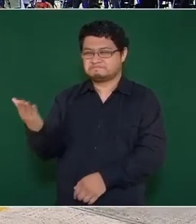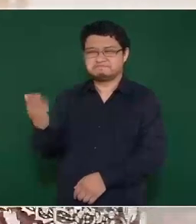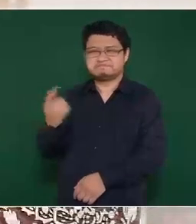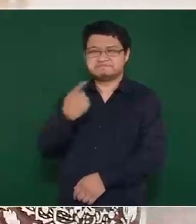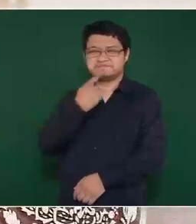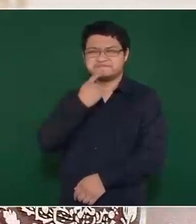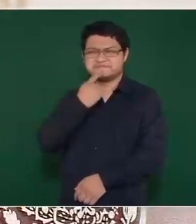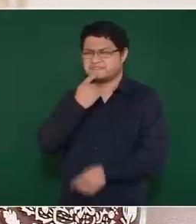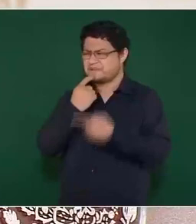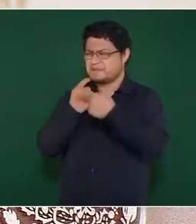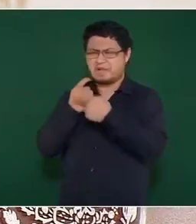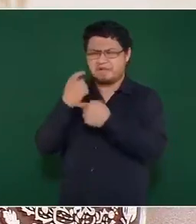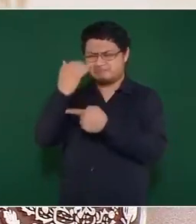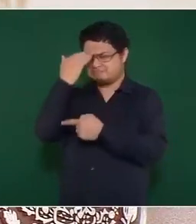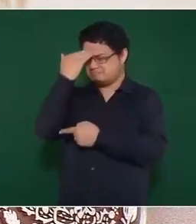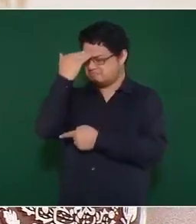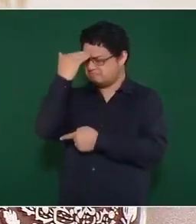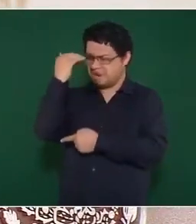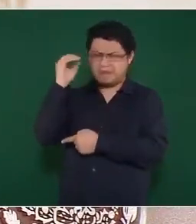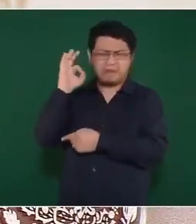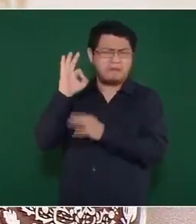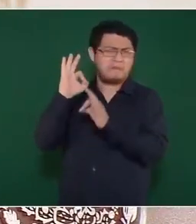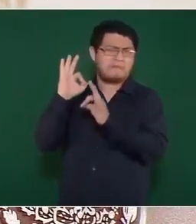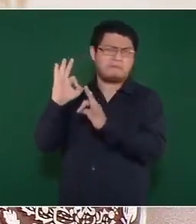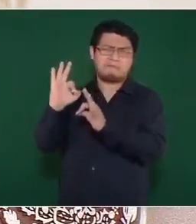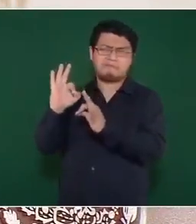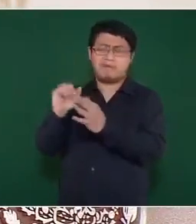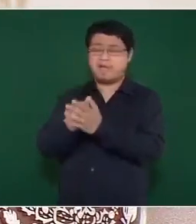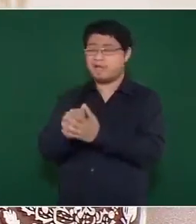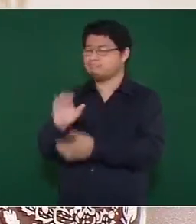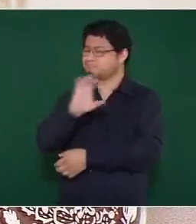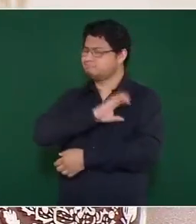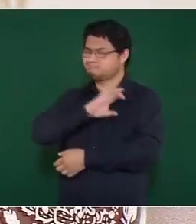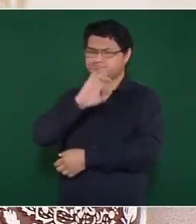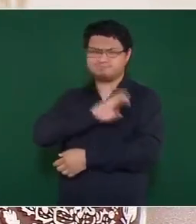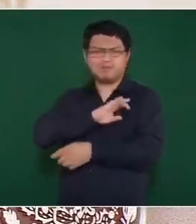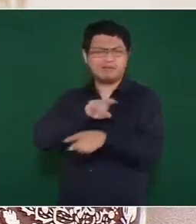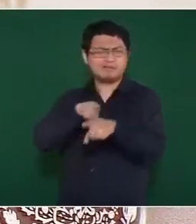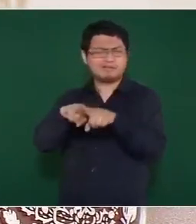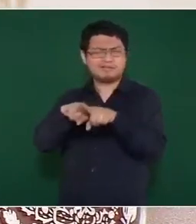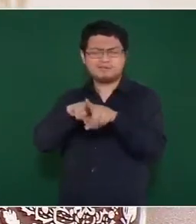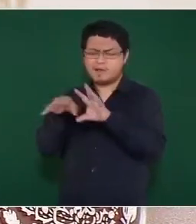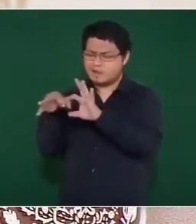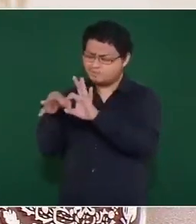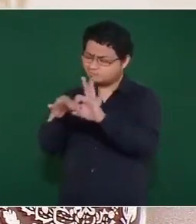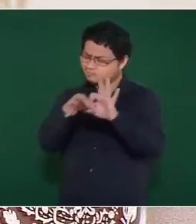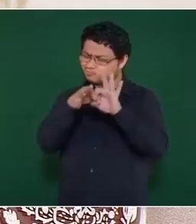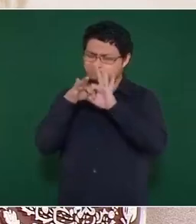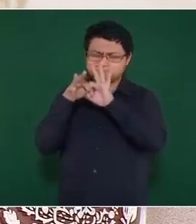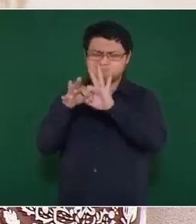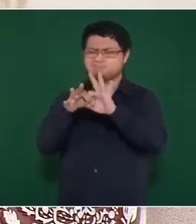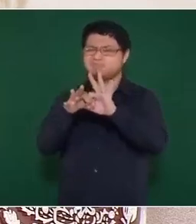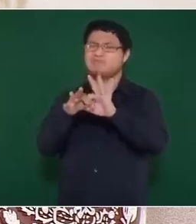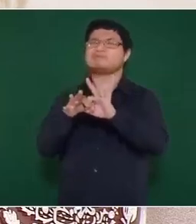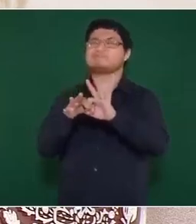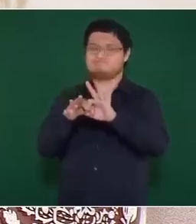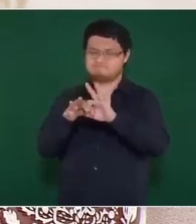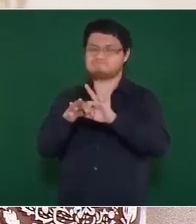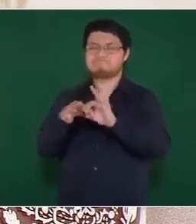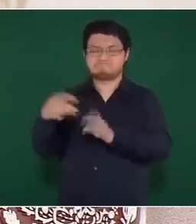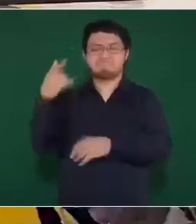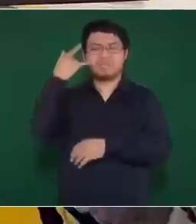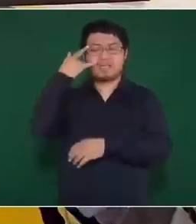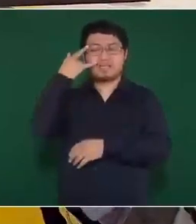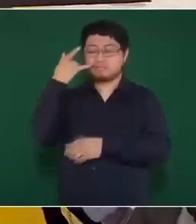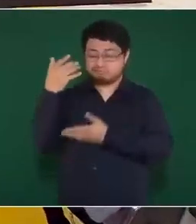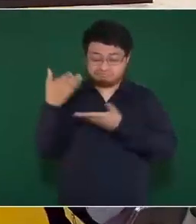el presidente más querido, el mejor hermano de Campeche, esta